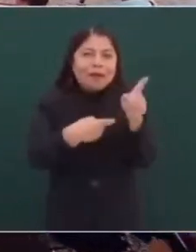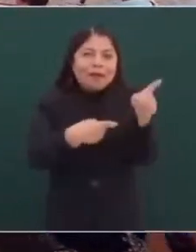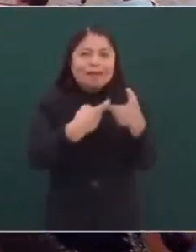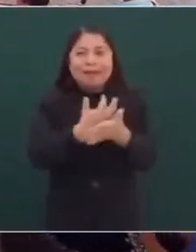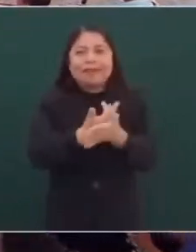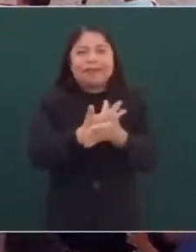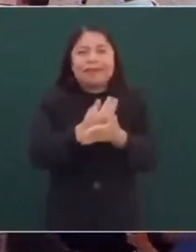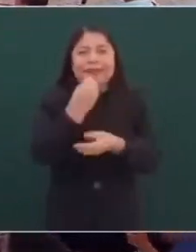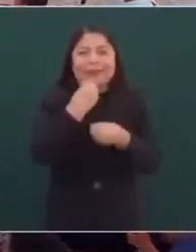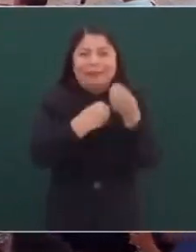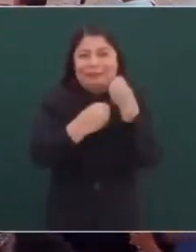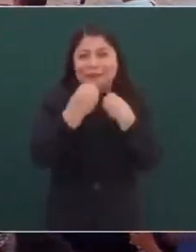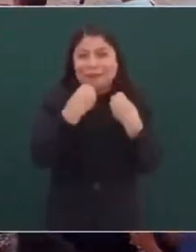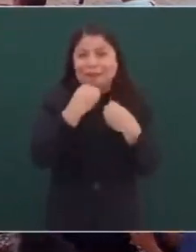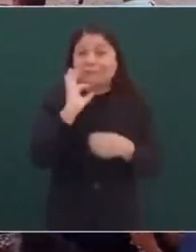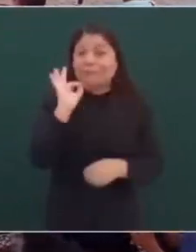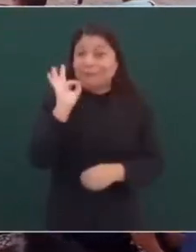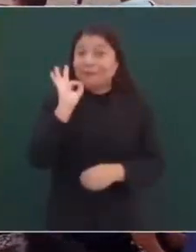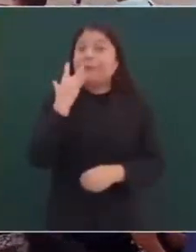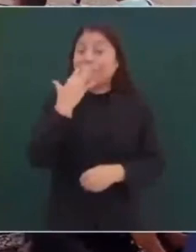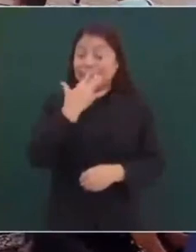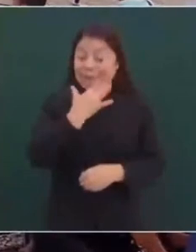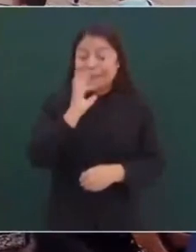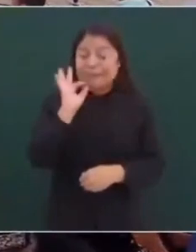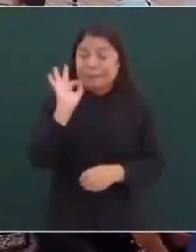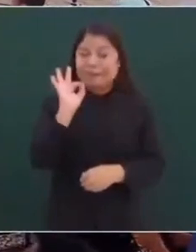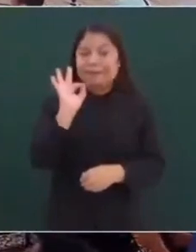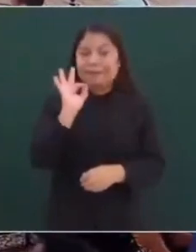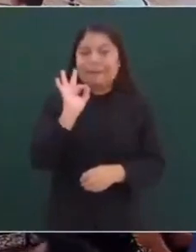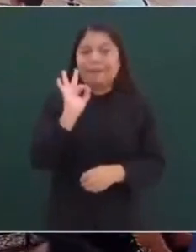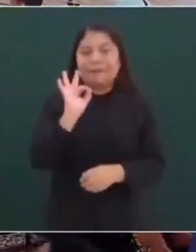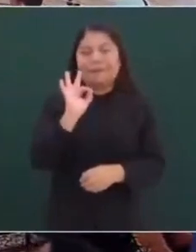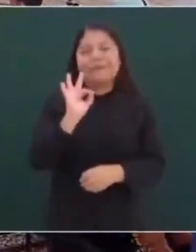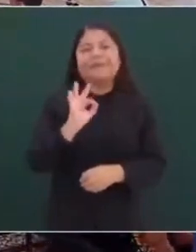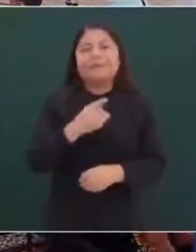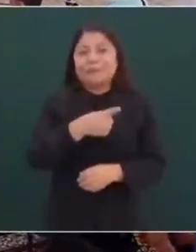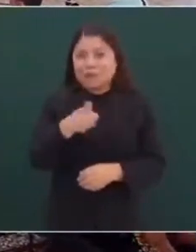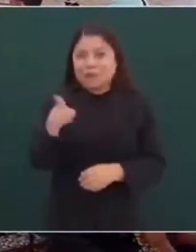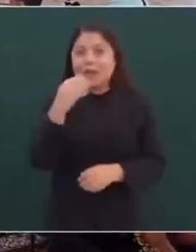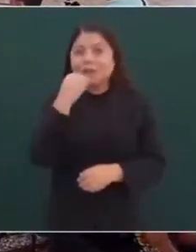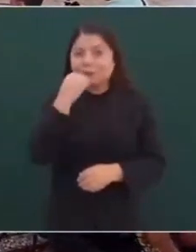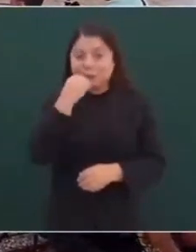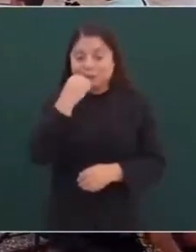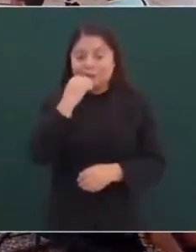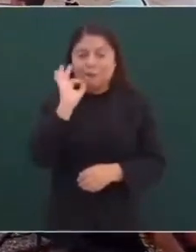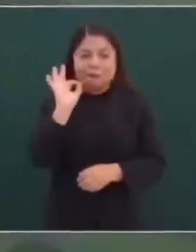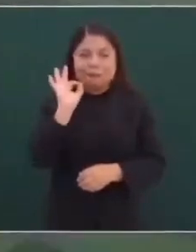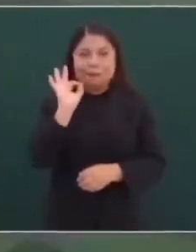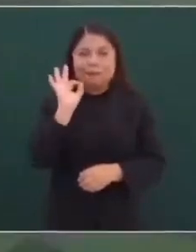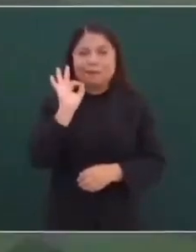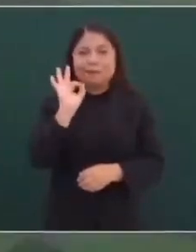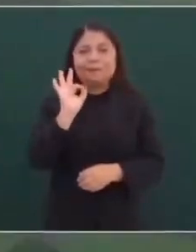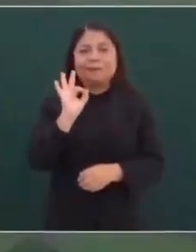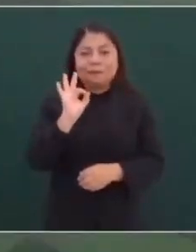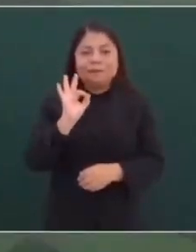Se la recomiendo, se la recomiendo. Porque